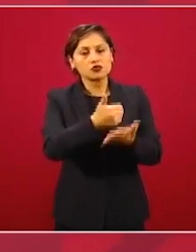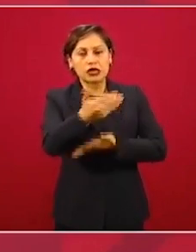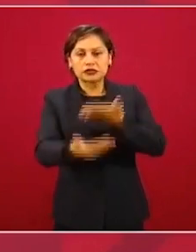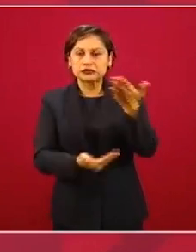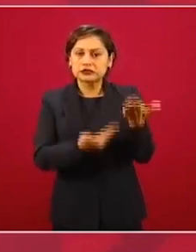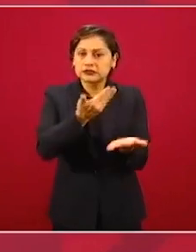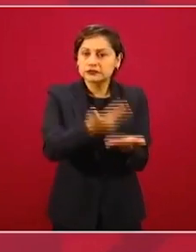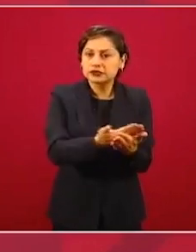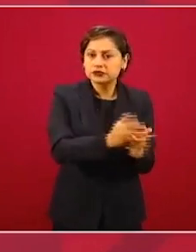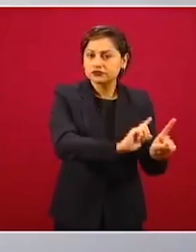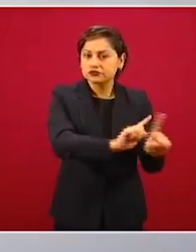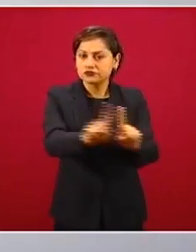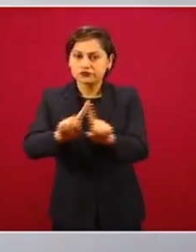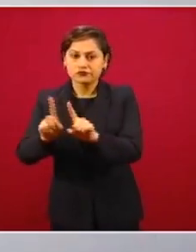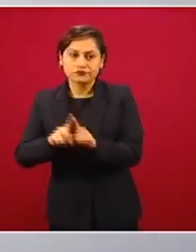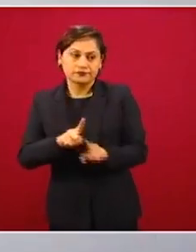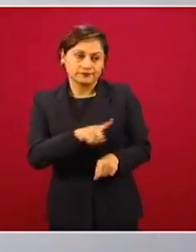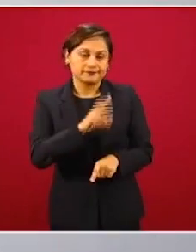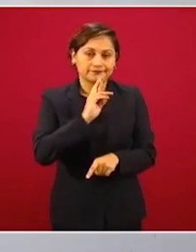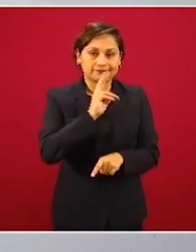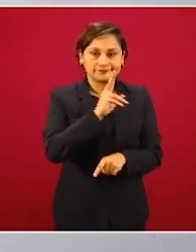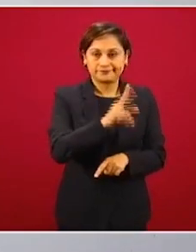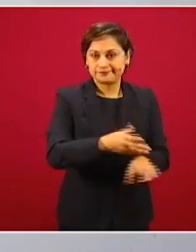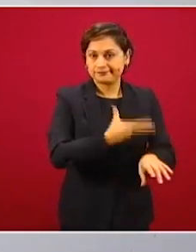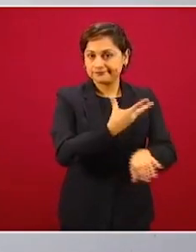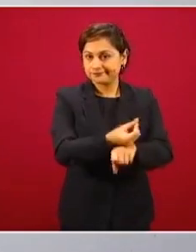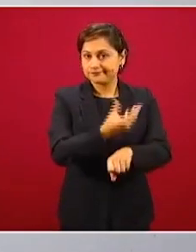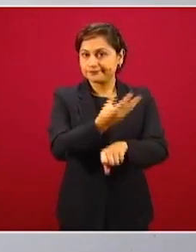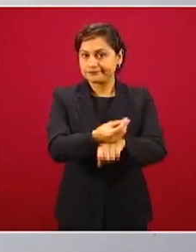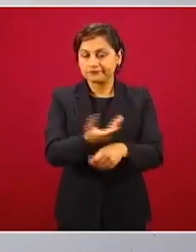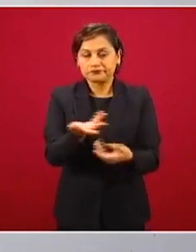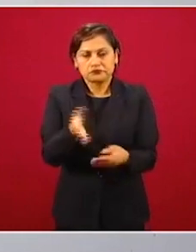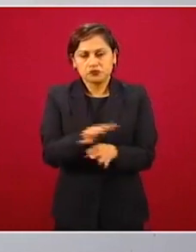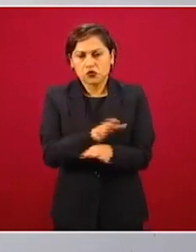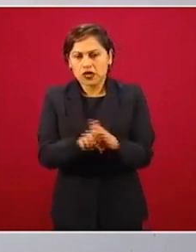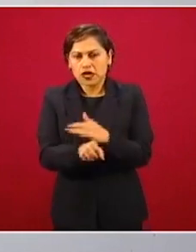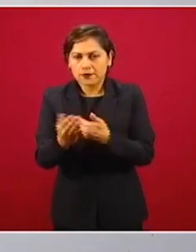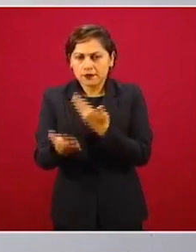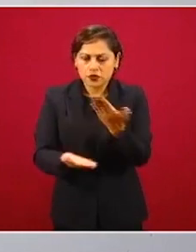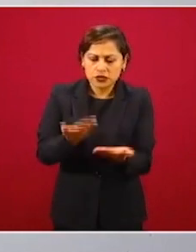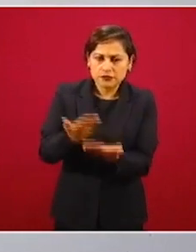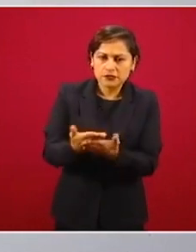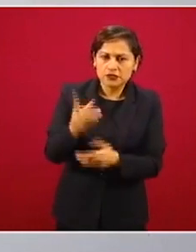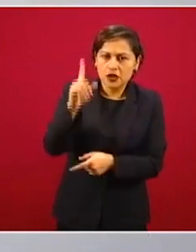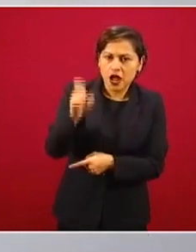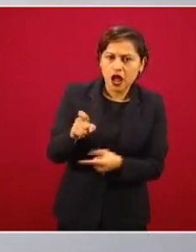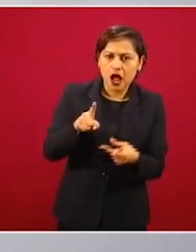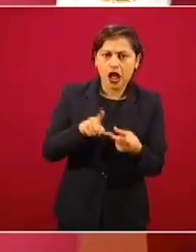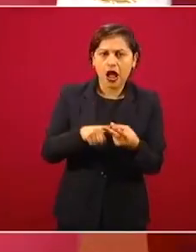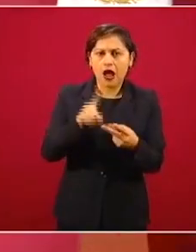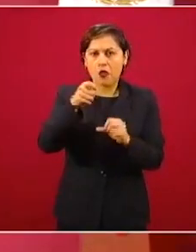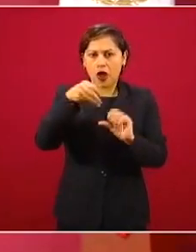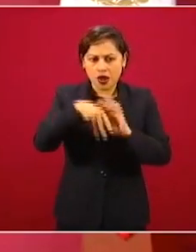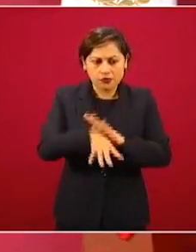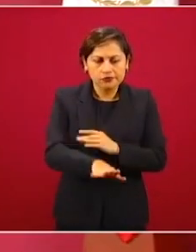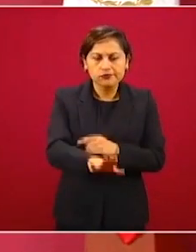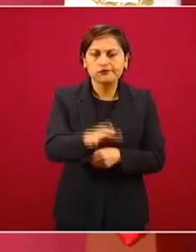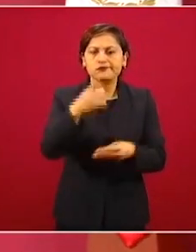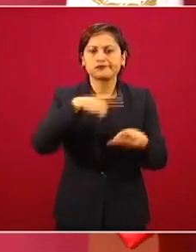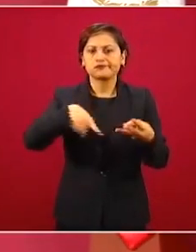para mejorar los servicios públicos, lo que tiene que ver con agua, con drenaje, con pavimentación,